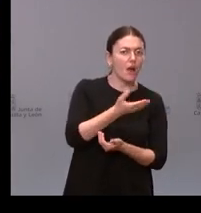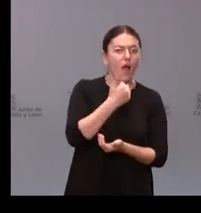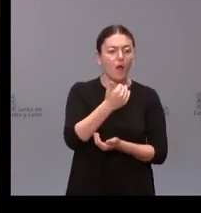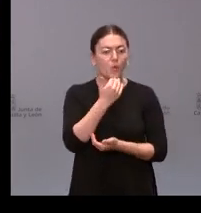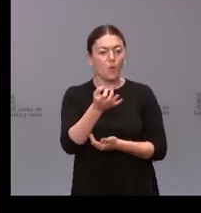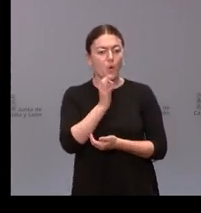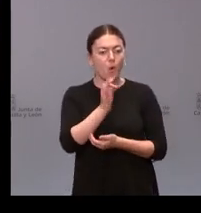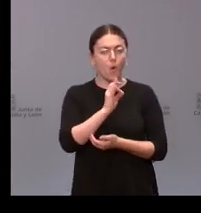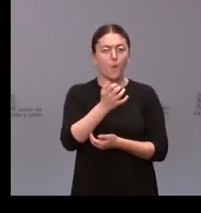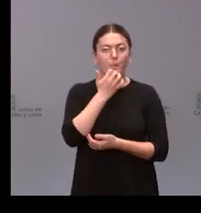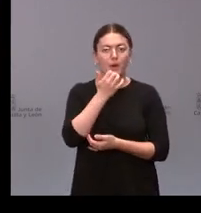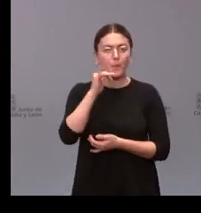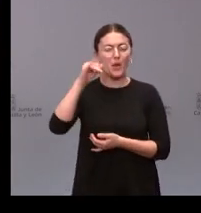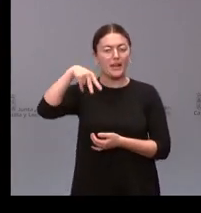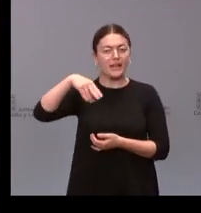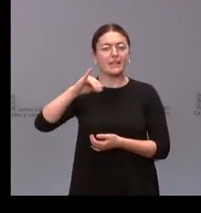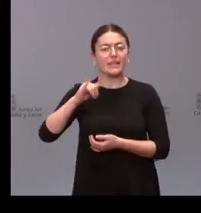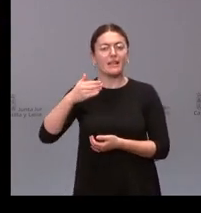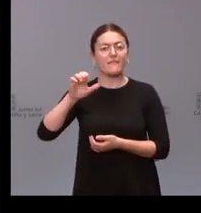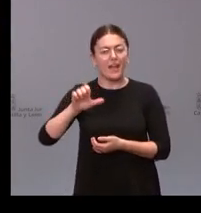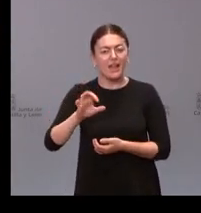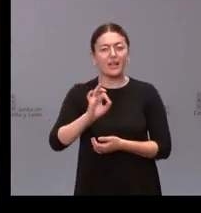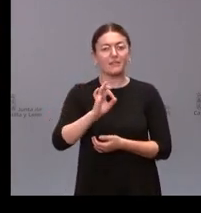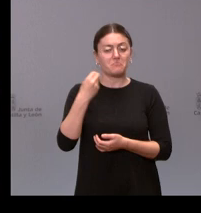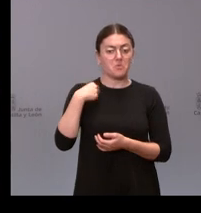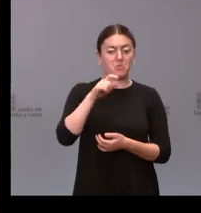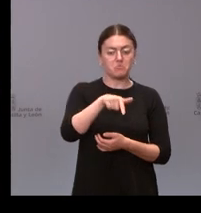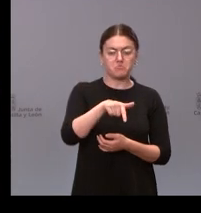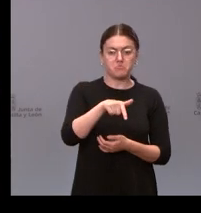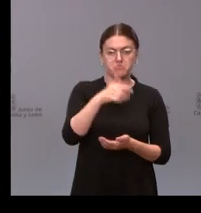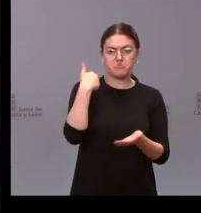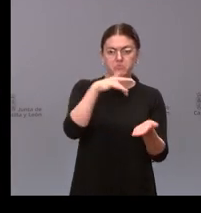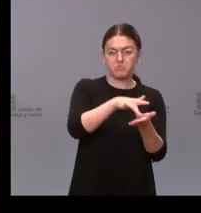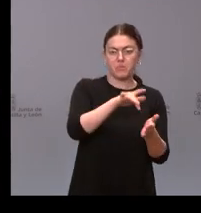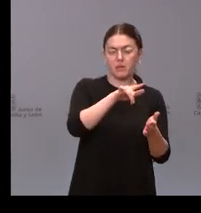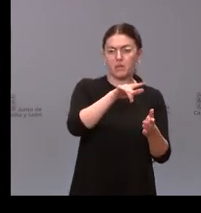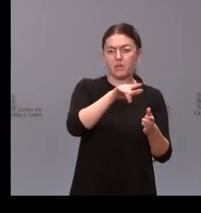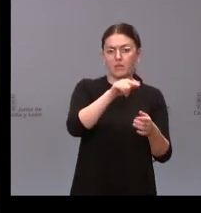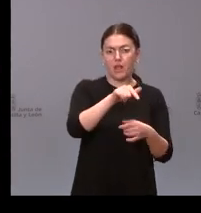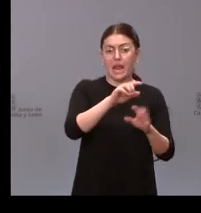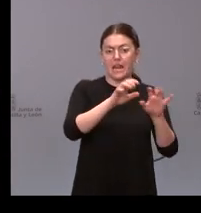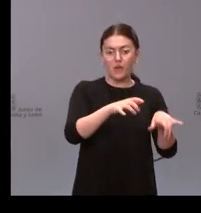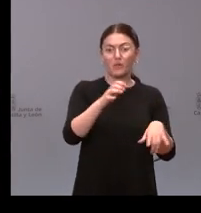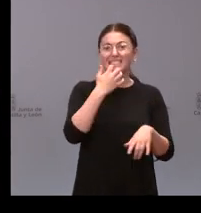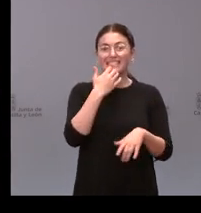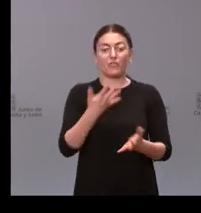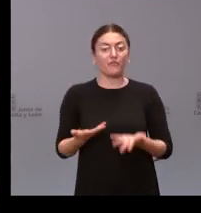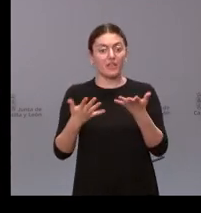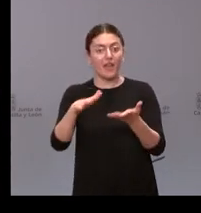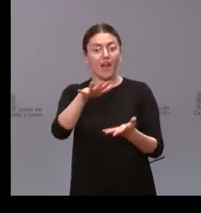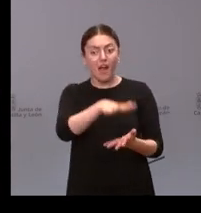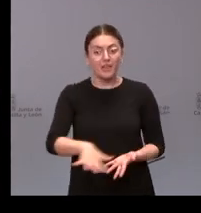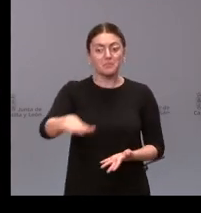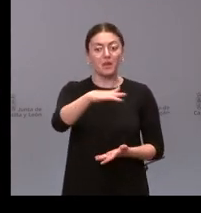en CIBE que aunque es estatal también está ubicado en la provincia leonesa si han ofrecido algún espacio físico para que se pudiera